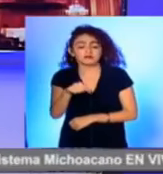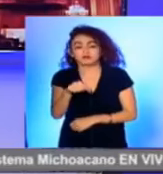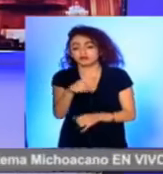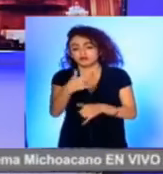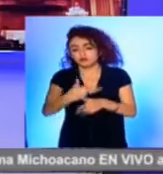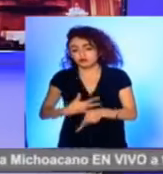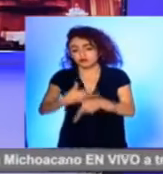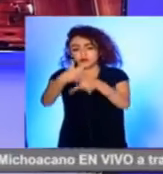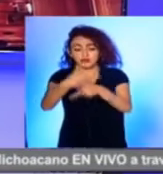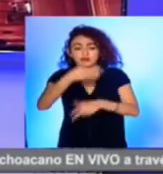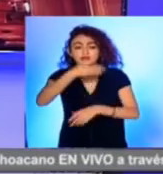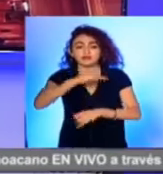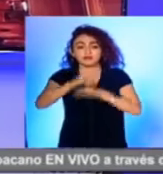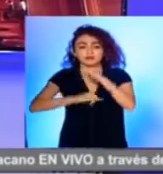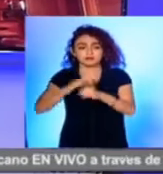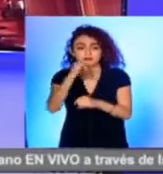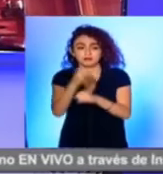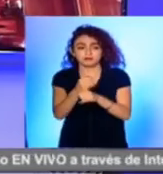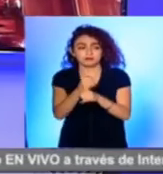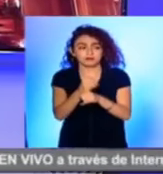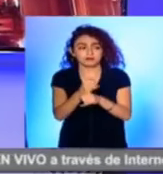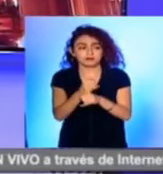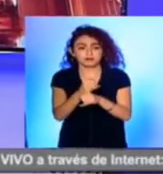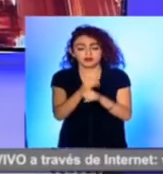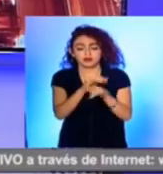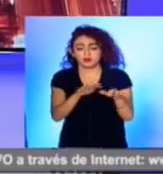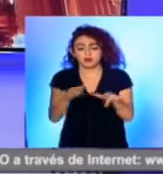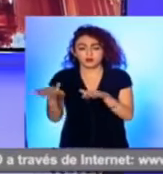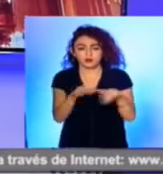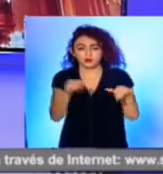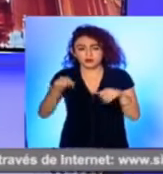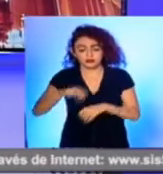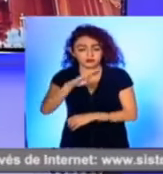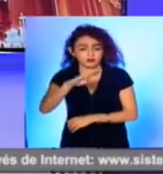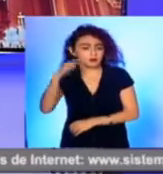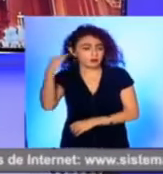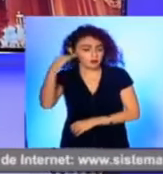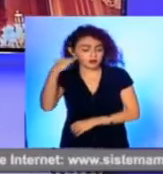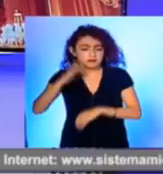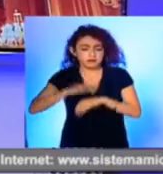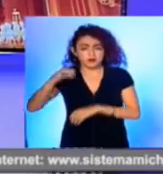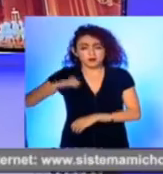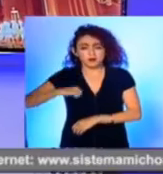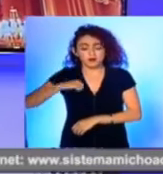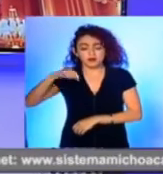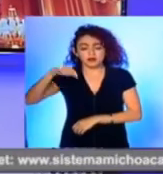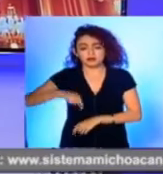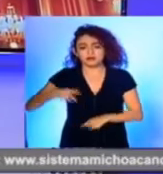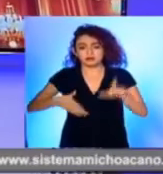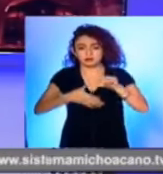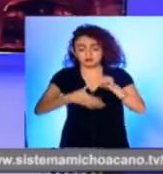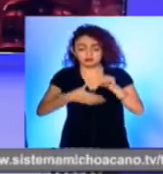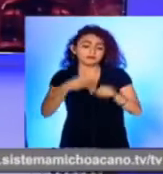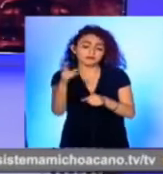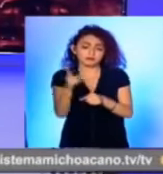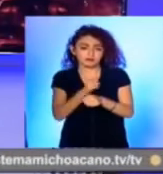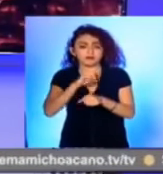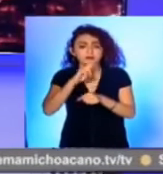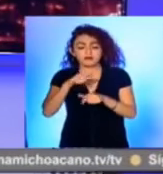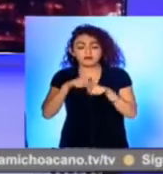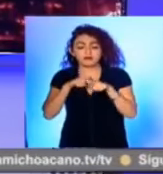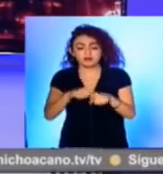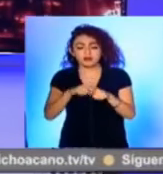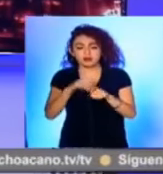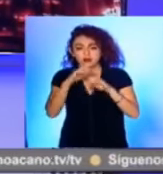El Festival Internacional de Órgano de Morelia, el más antiguo de América Latina. Yo le invito a que se